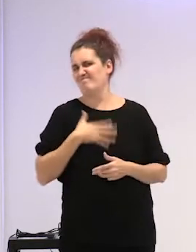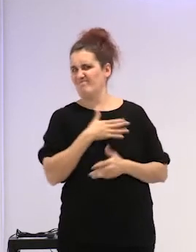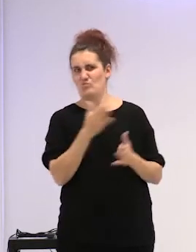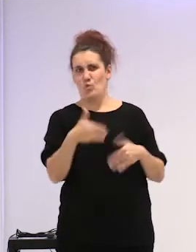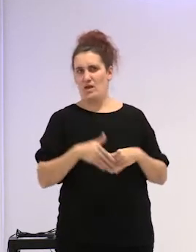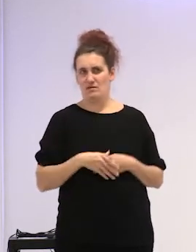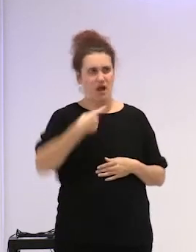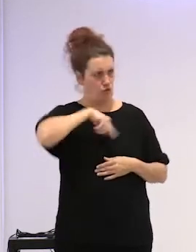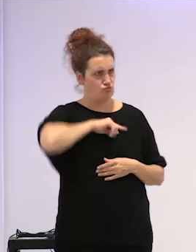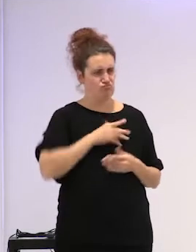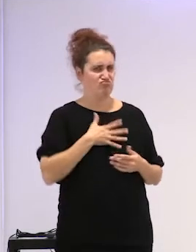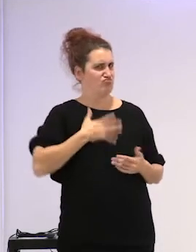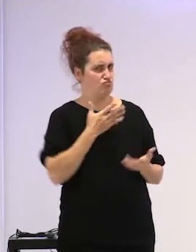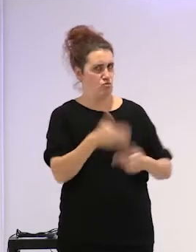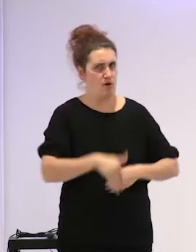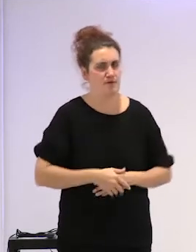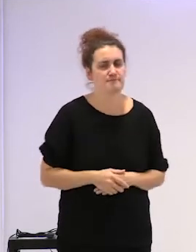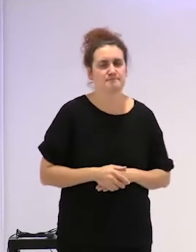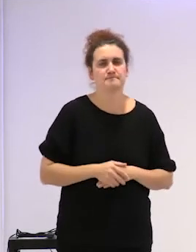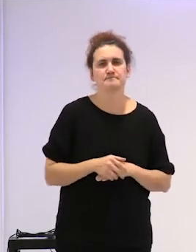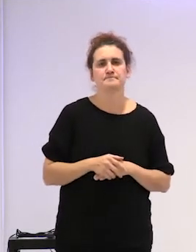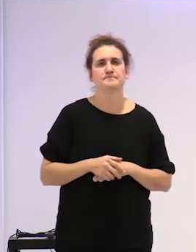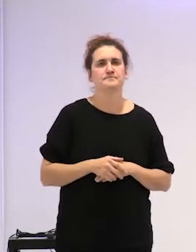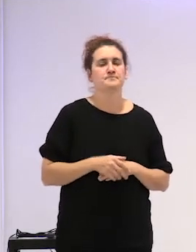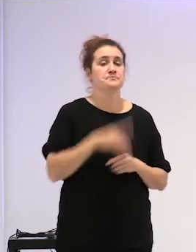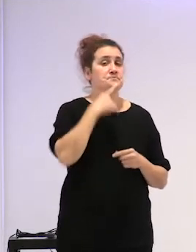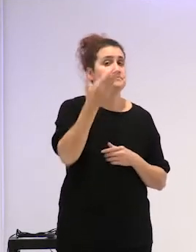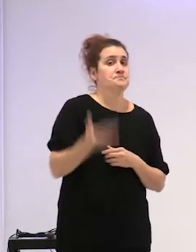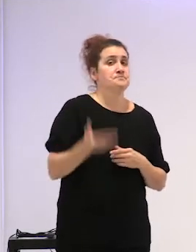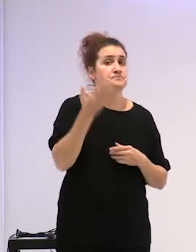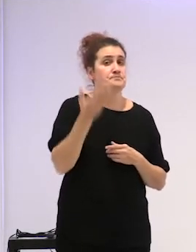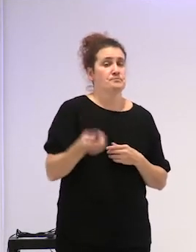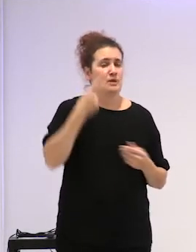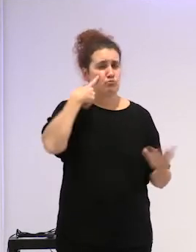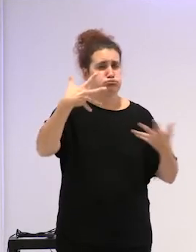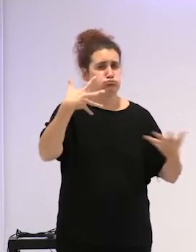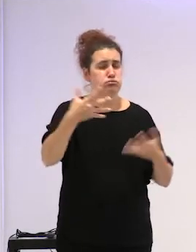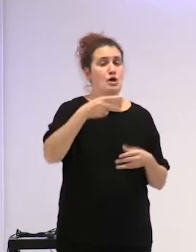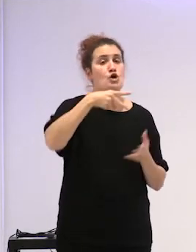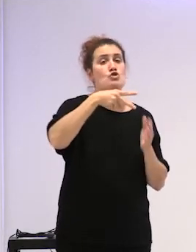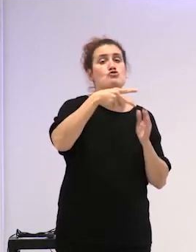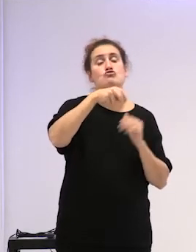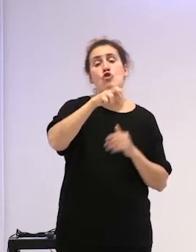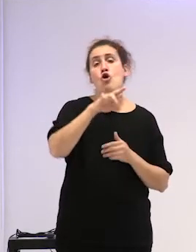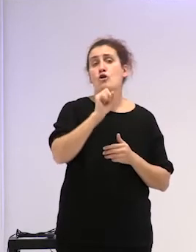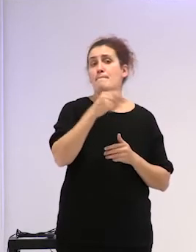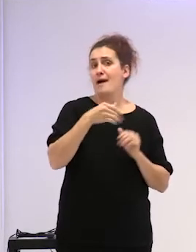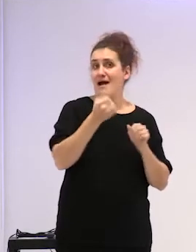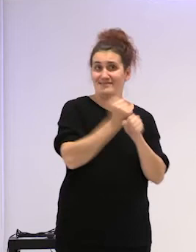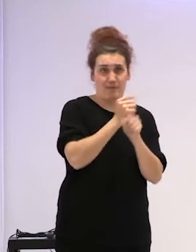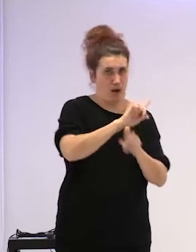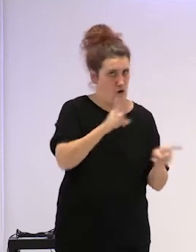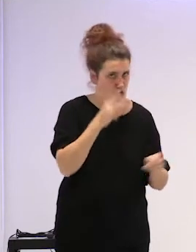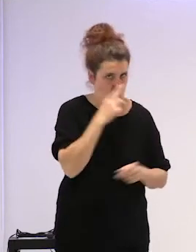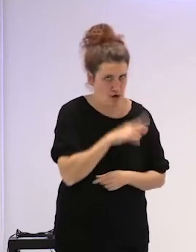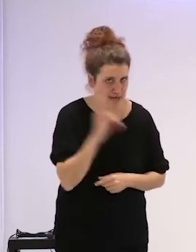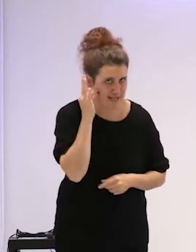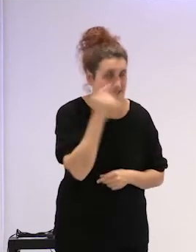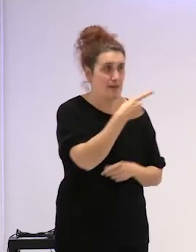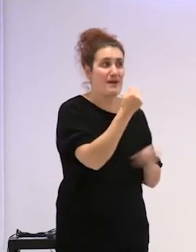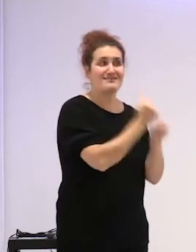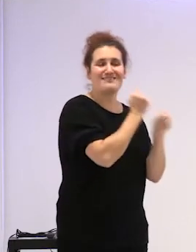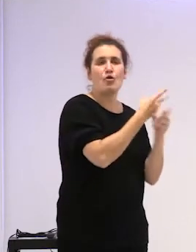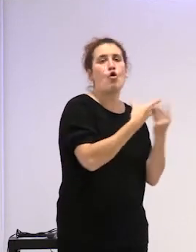Nos incomodan. Bueno, es importante destacar que Norma no trabaja con niñas. Ella va a hablar de su trabajo con